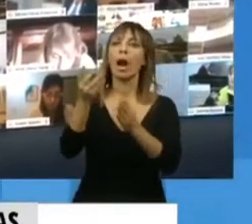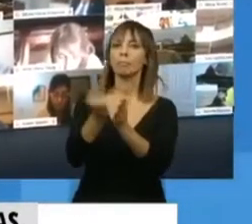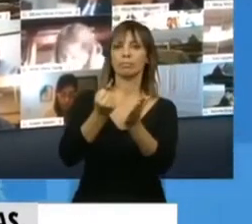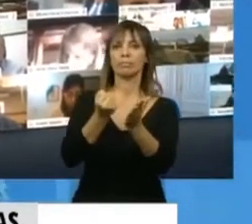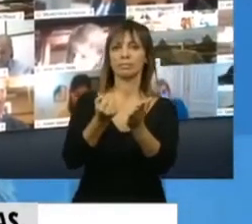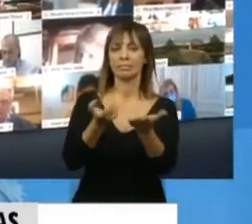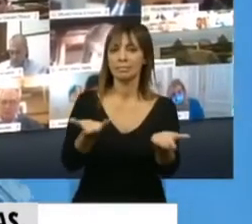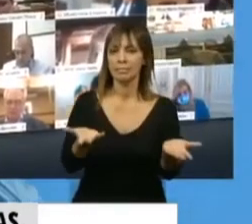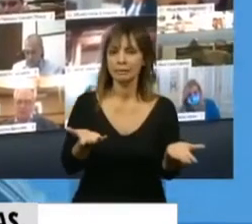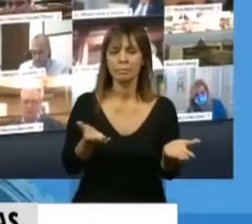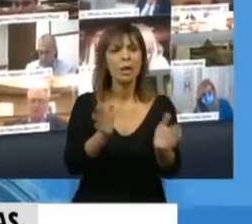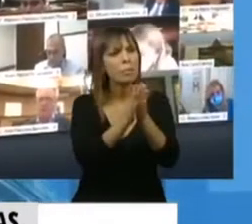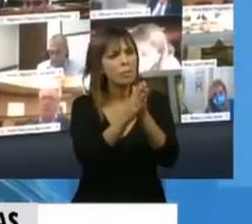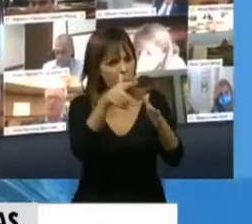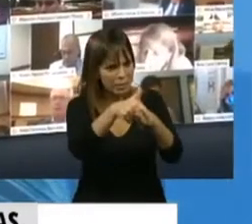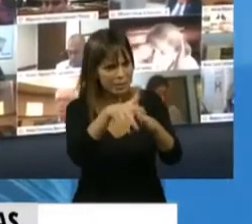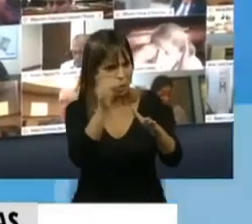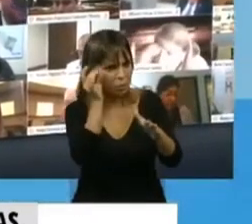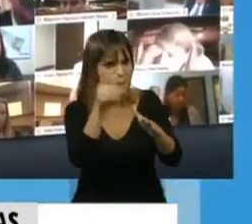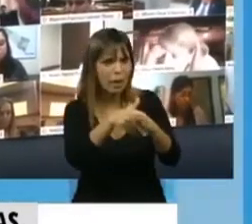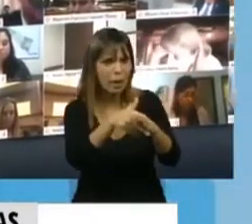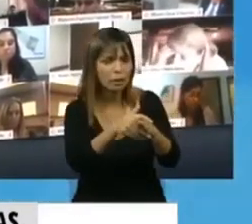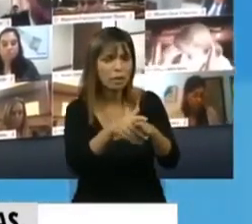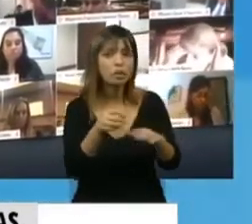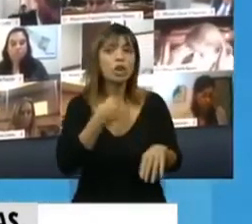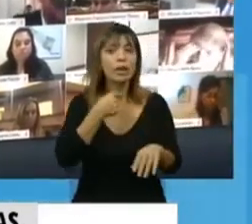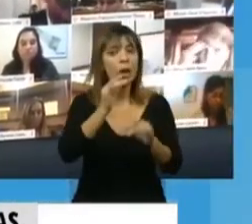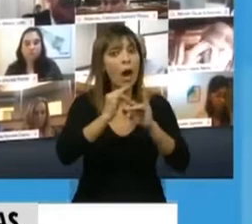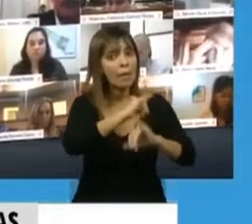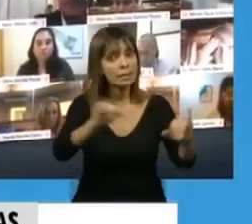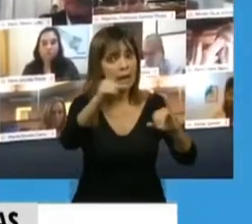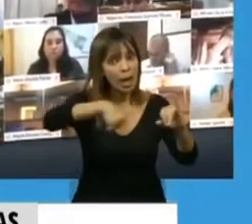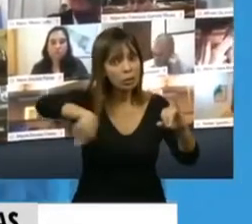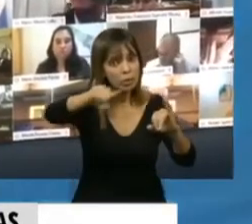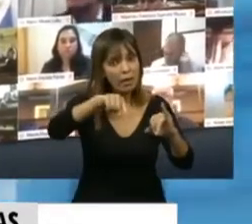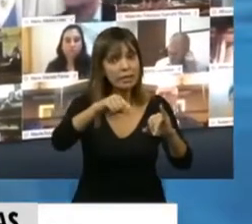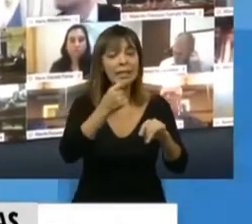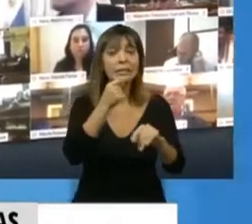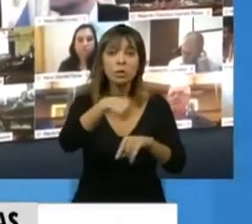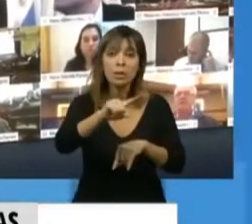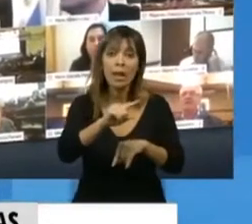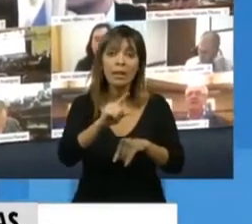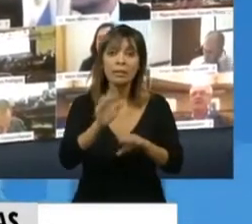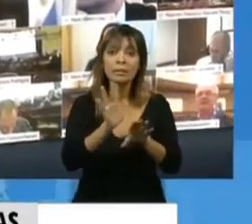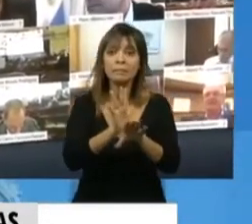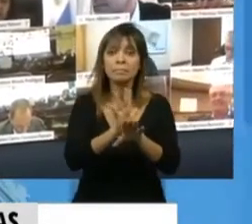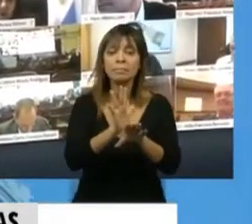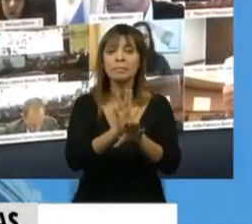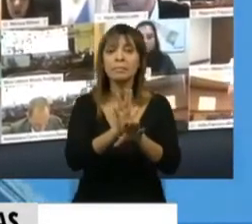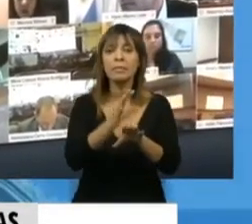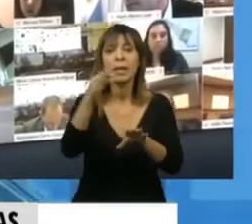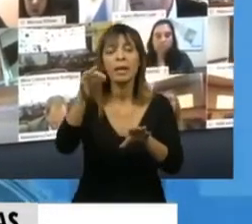el IVA... Diputada, la puedo interrumpir un segundo. Le quiero recordar a los diputados que están en el recinto que si no mantienen la distancia